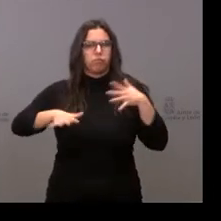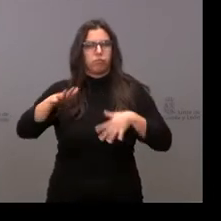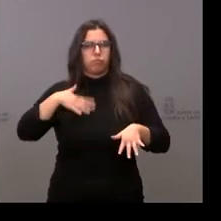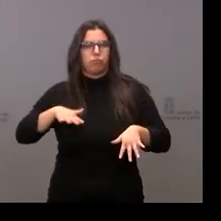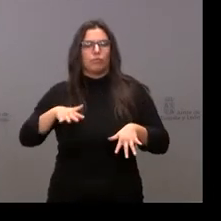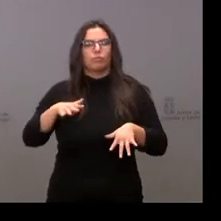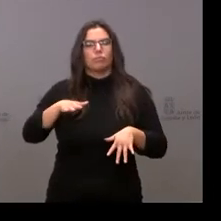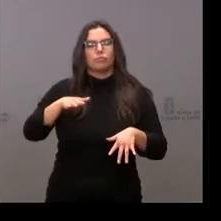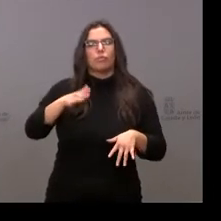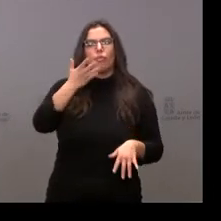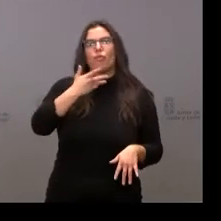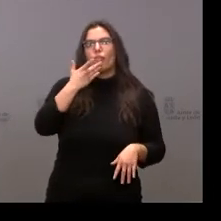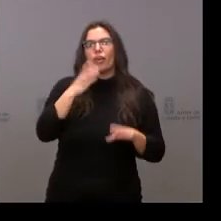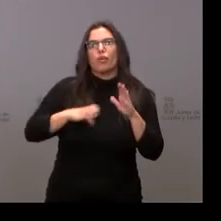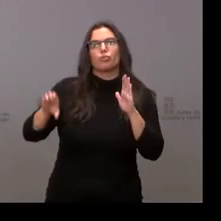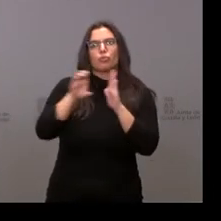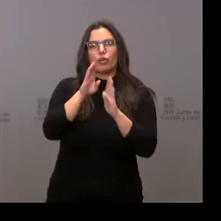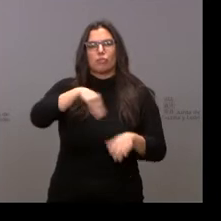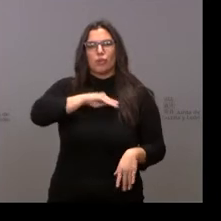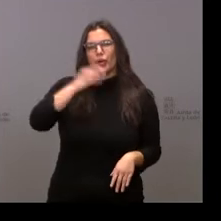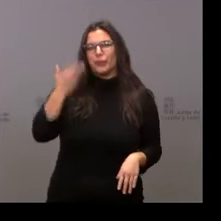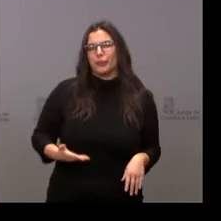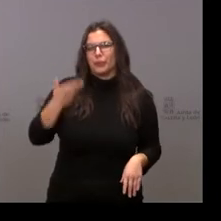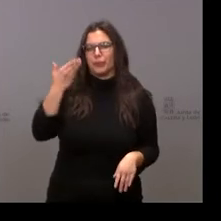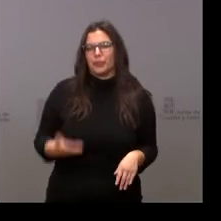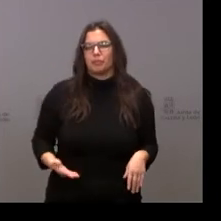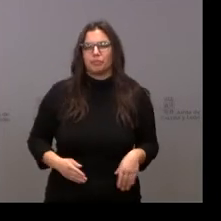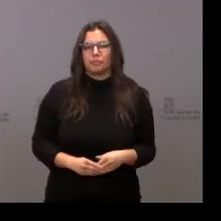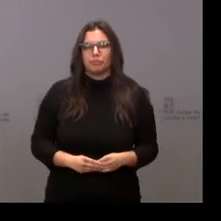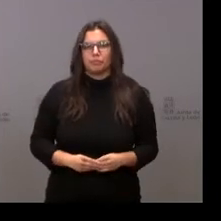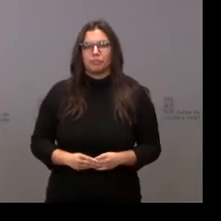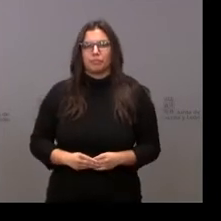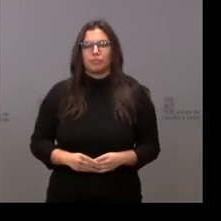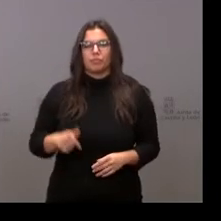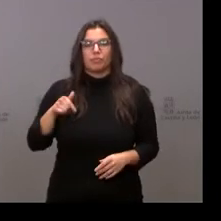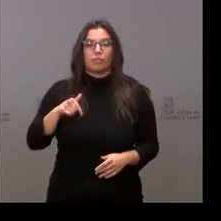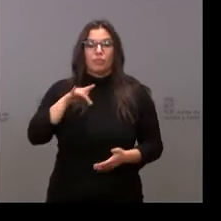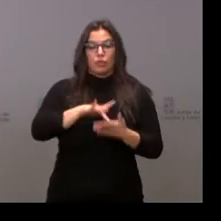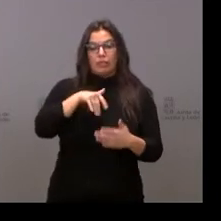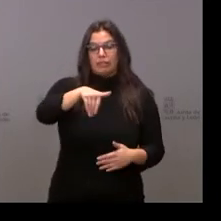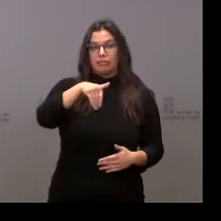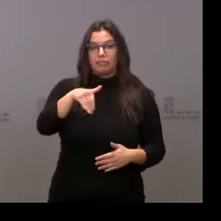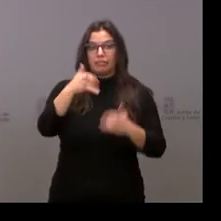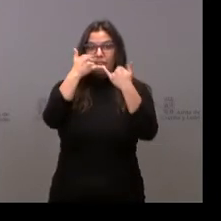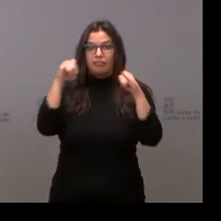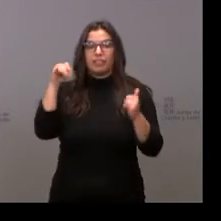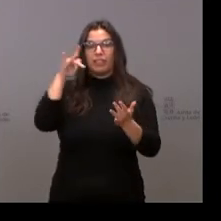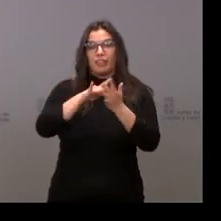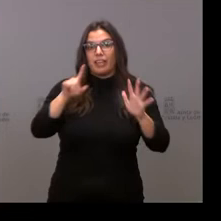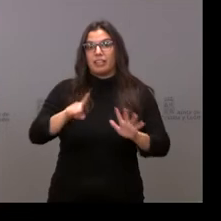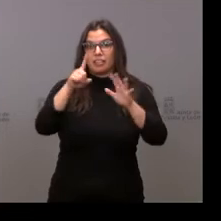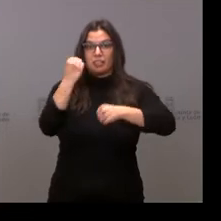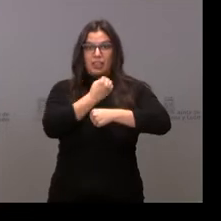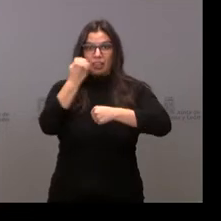el valor de la Constitución española. Estamos ante un nuevo día de la Constitución, el día 6 de